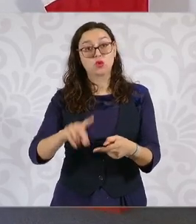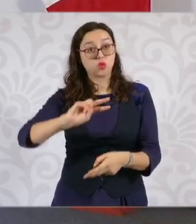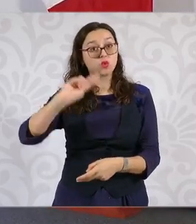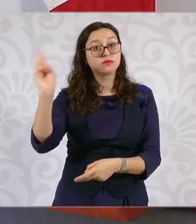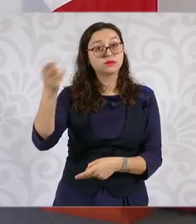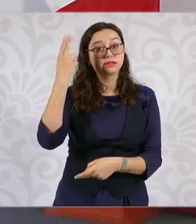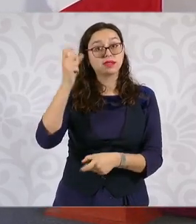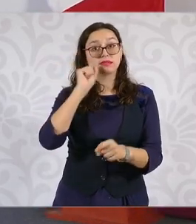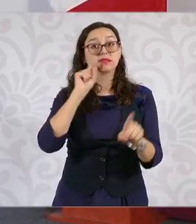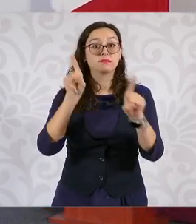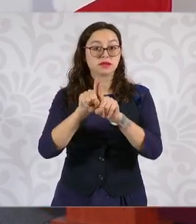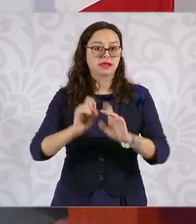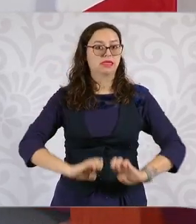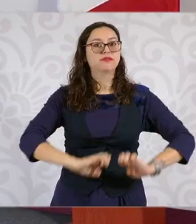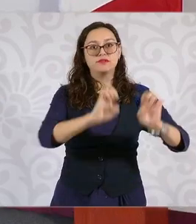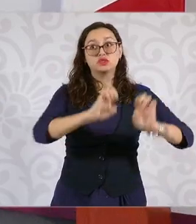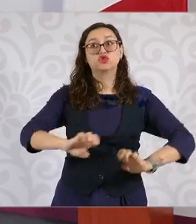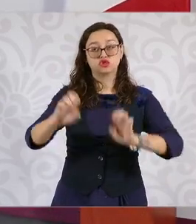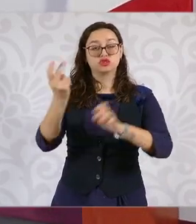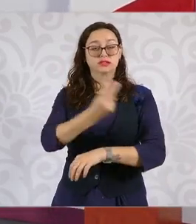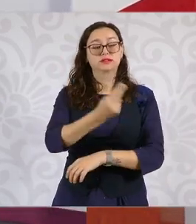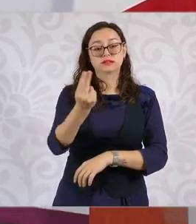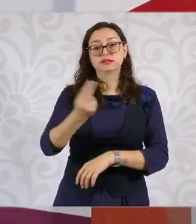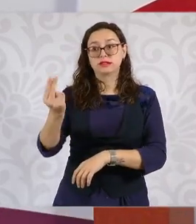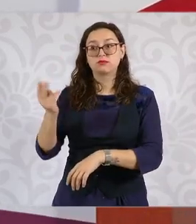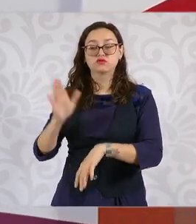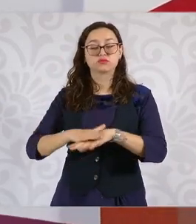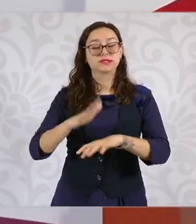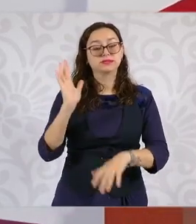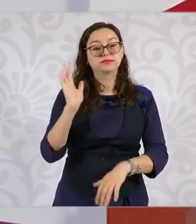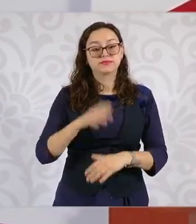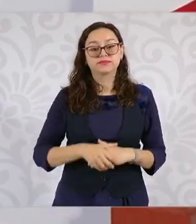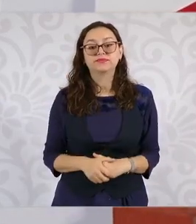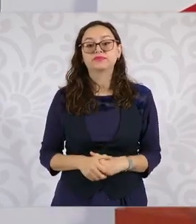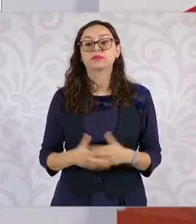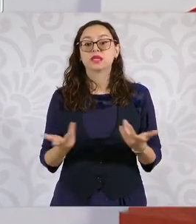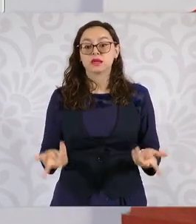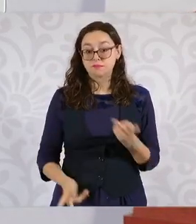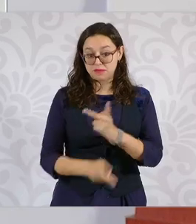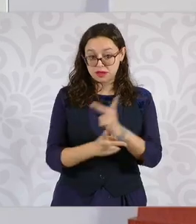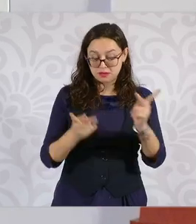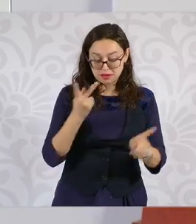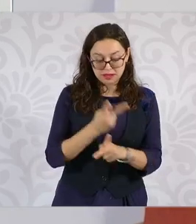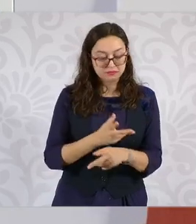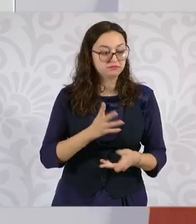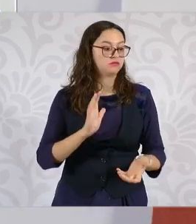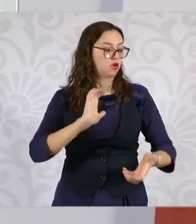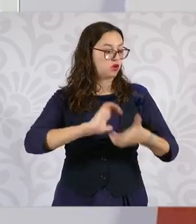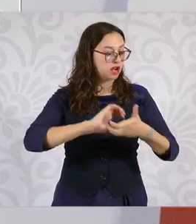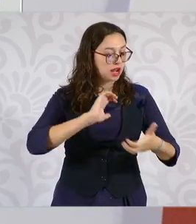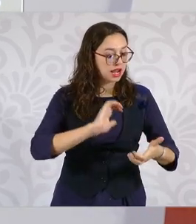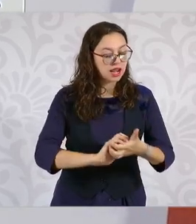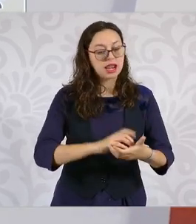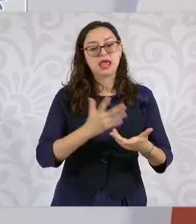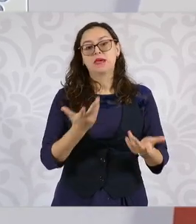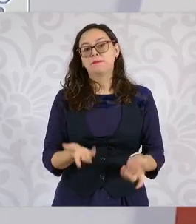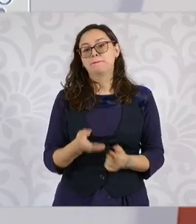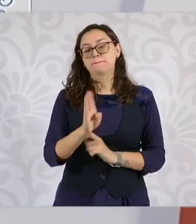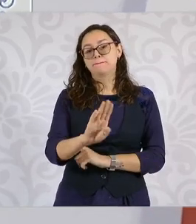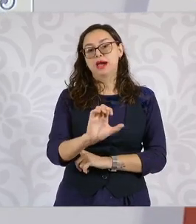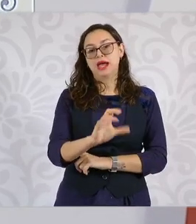En el caso de la educación media superior, preparatorias, con ALEV, bachilleres, todos los sistemas,